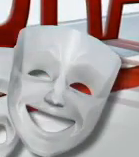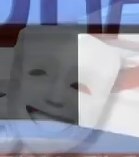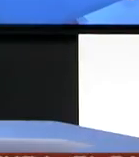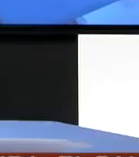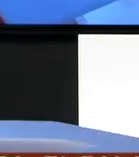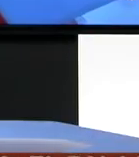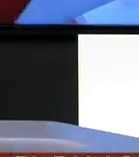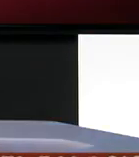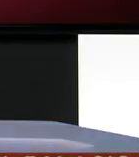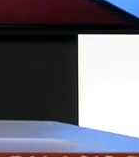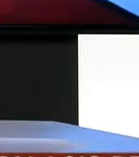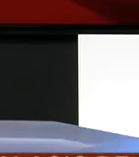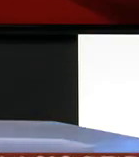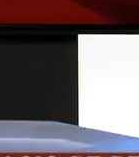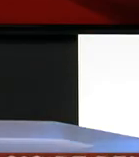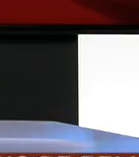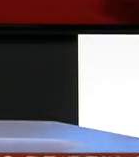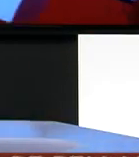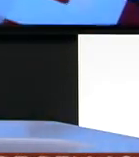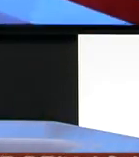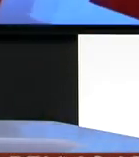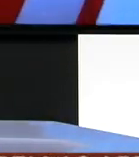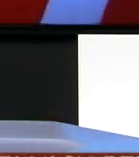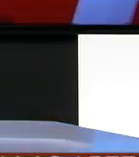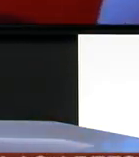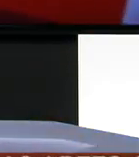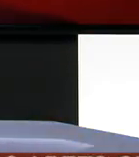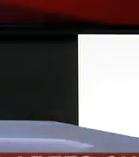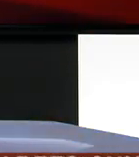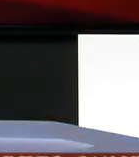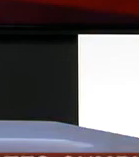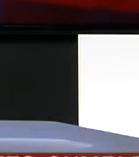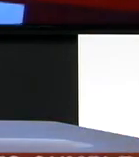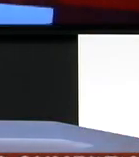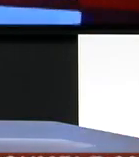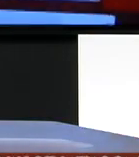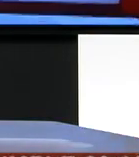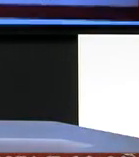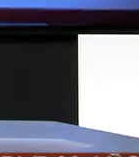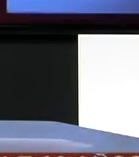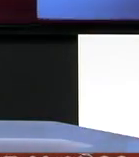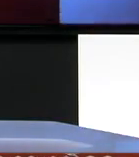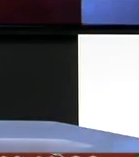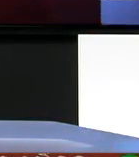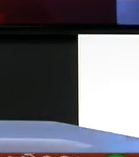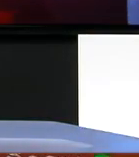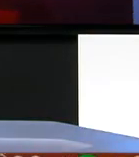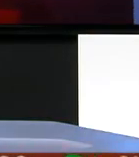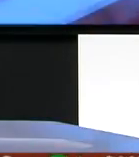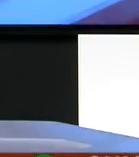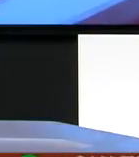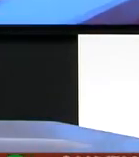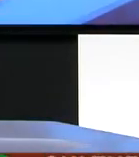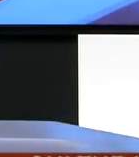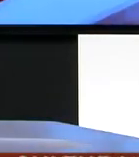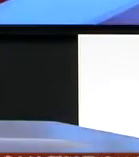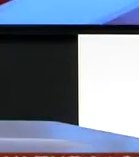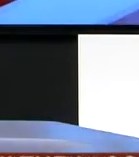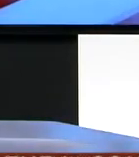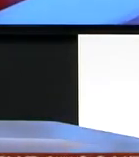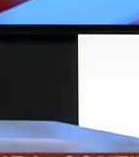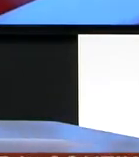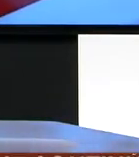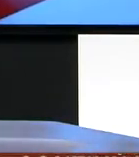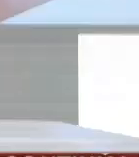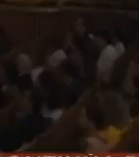y como cada año arrancó ya finalmente la 44 edición del Festival Internacional Cervantino en Guanajuato